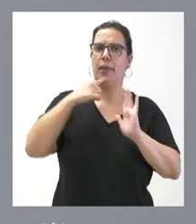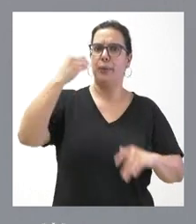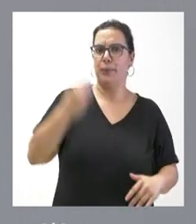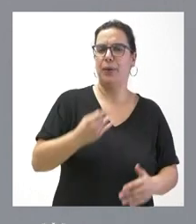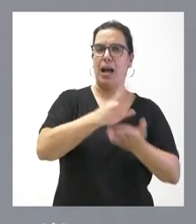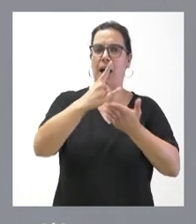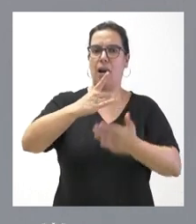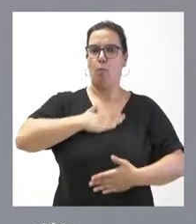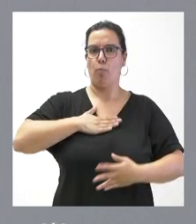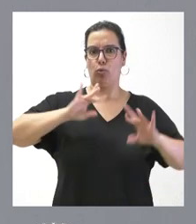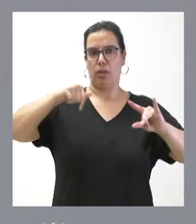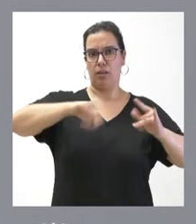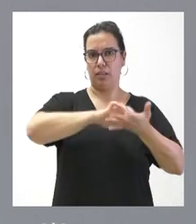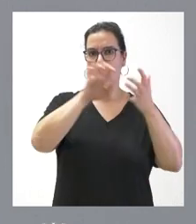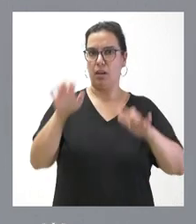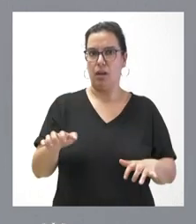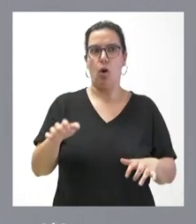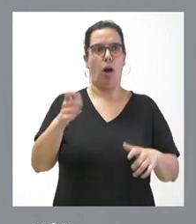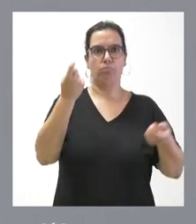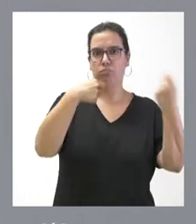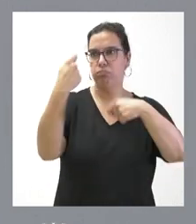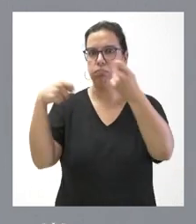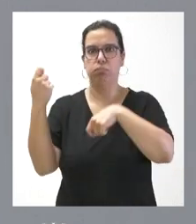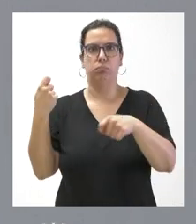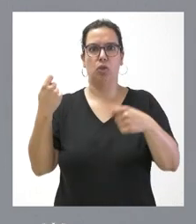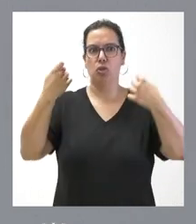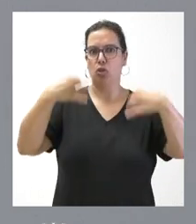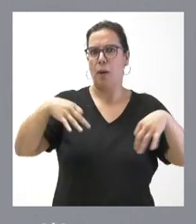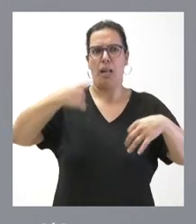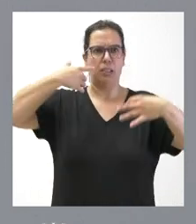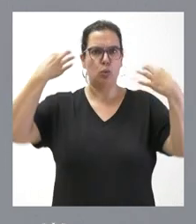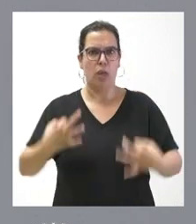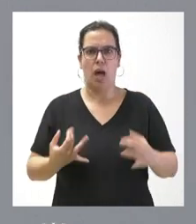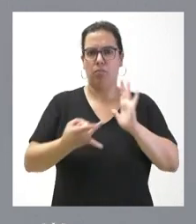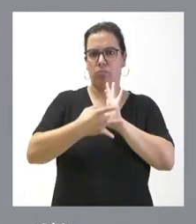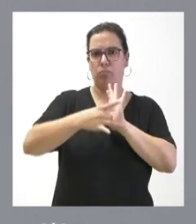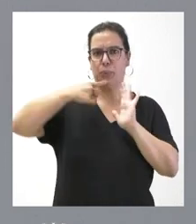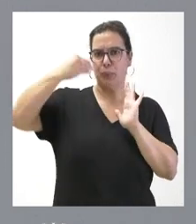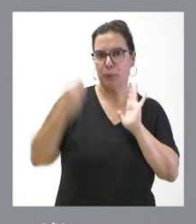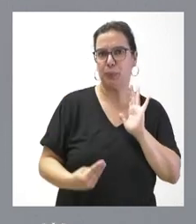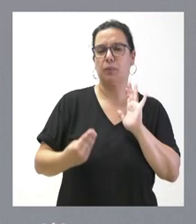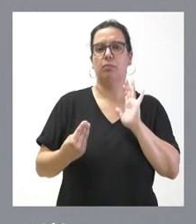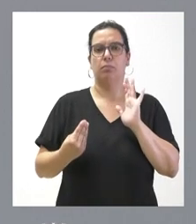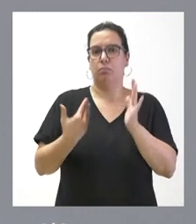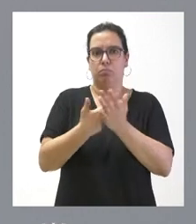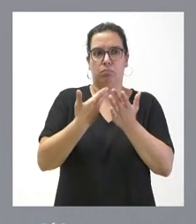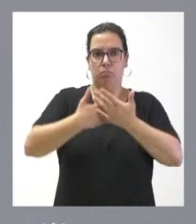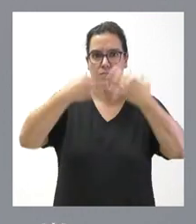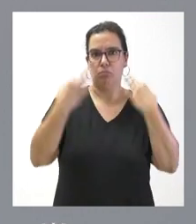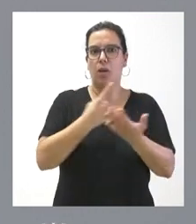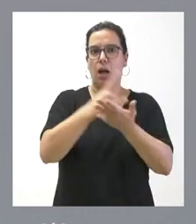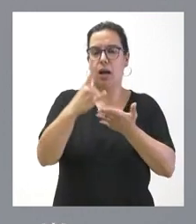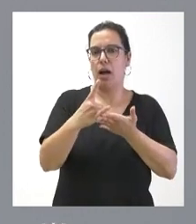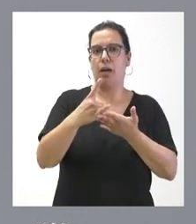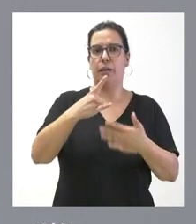Castilla y León, que va a los mercados con todas las garantías para los consumidores, que es una carne de